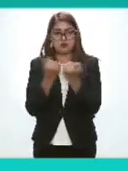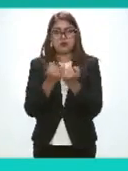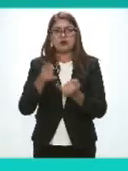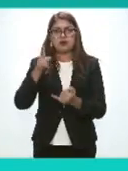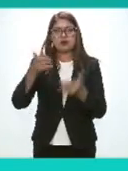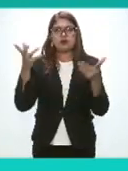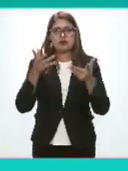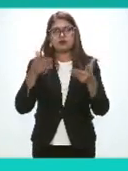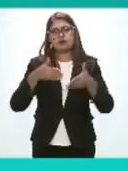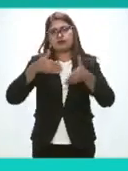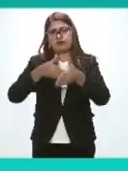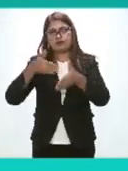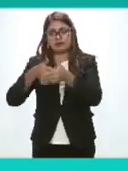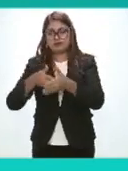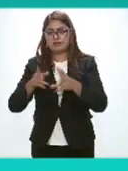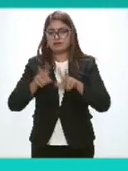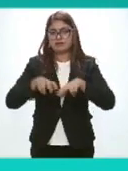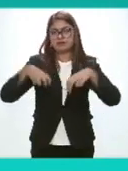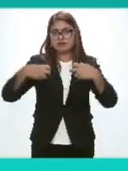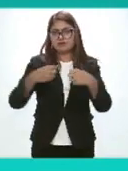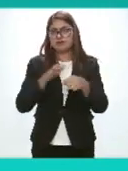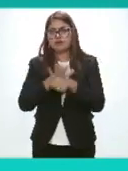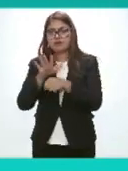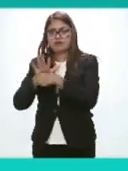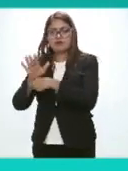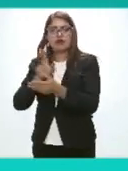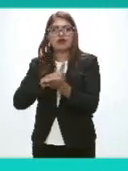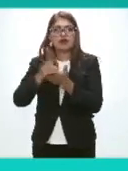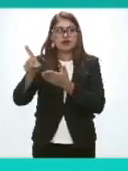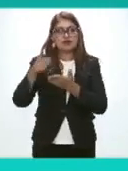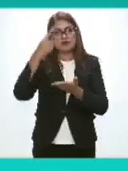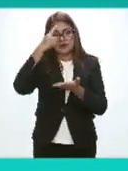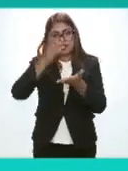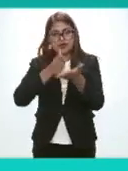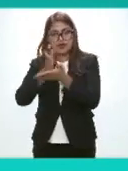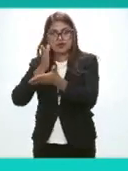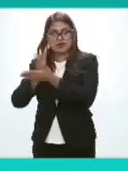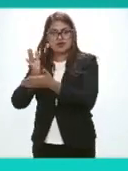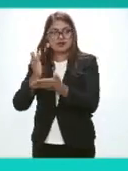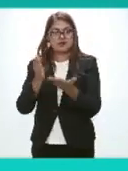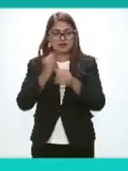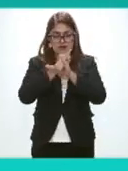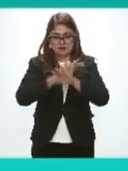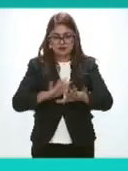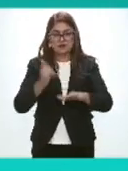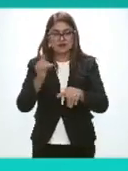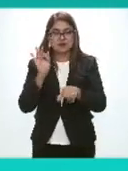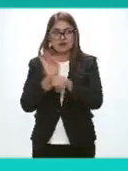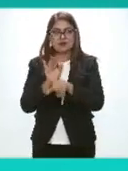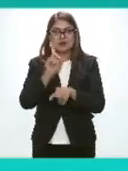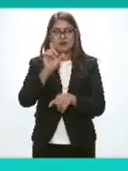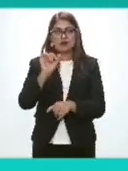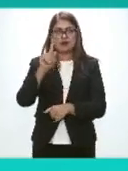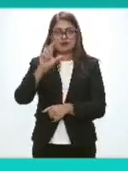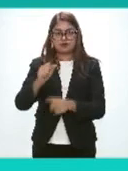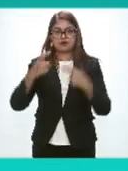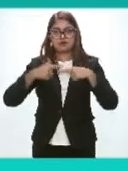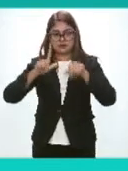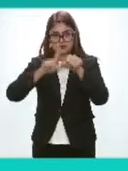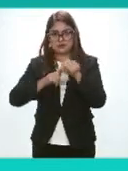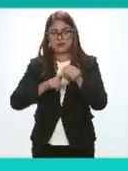ello Impidiendo el Pleno Ejercicio de los Derechos De acceso a la información y protección de datos personales